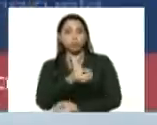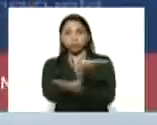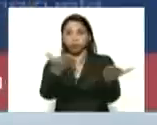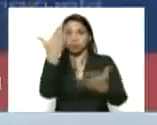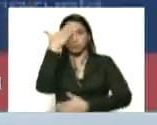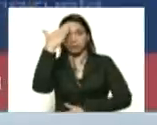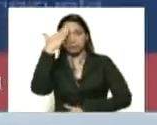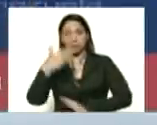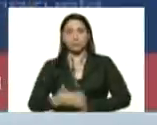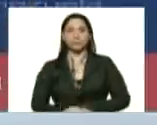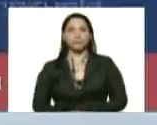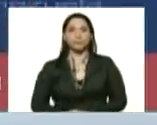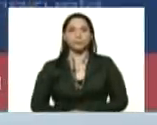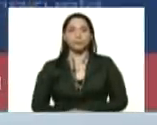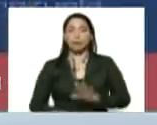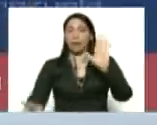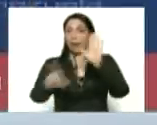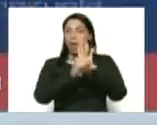saben salió en Gaceta Oficial